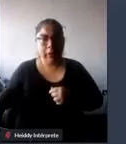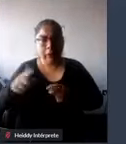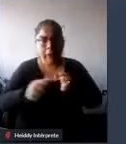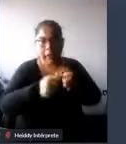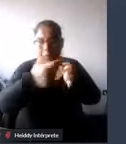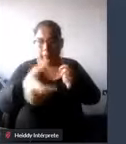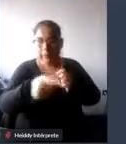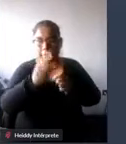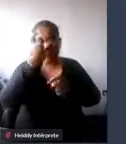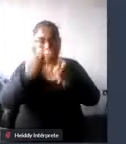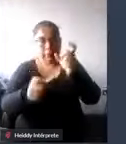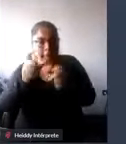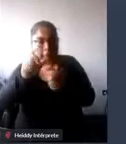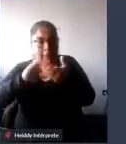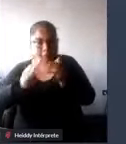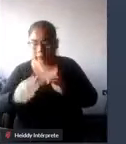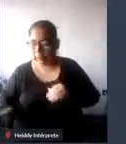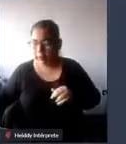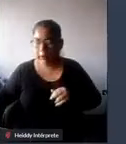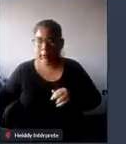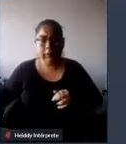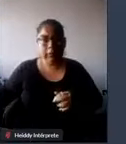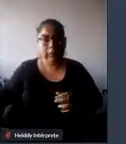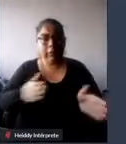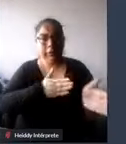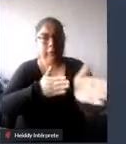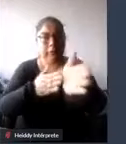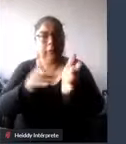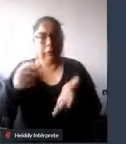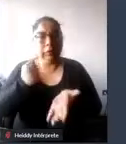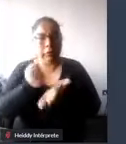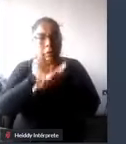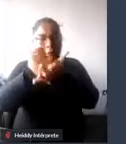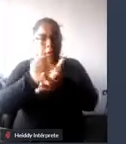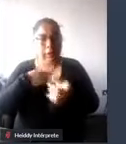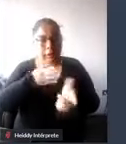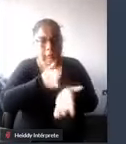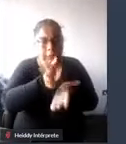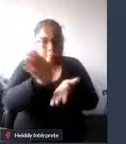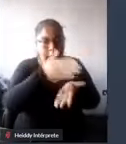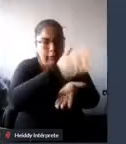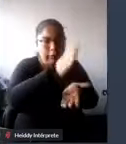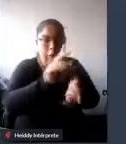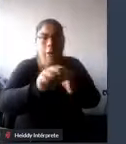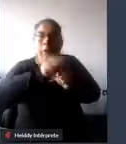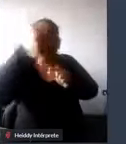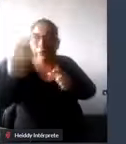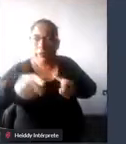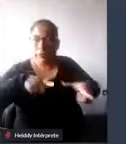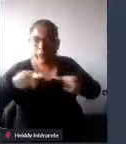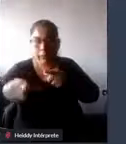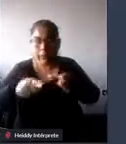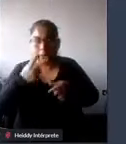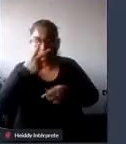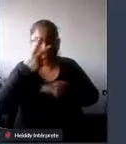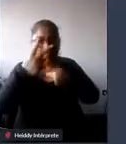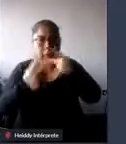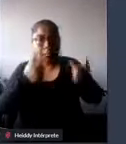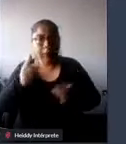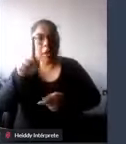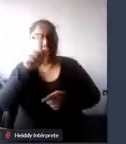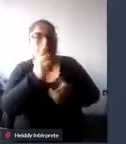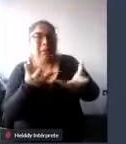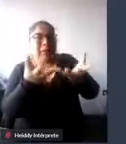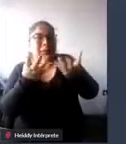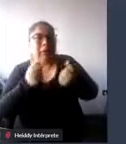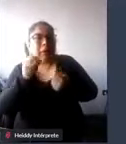social los desplazamientos nos permiten dirigirnos y llegar a otro lugar para satisfacer necesidades